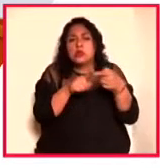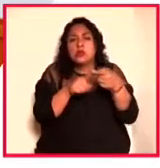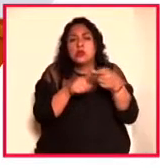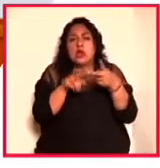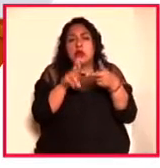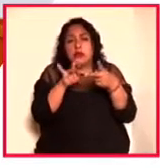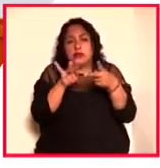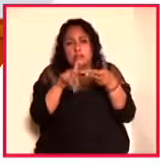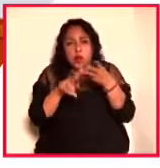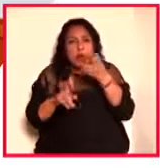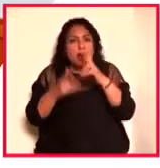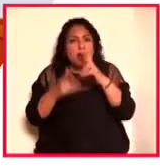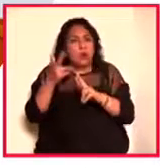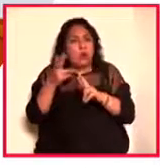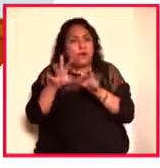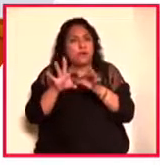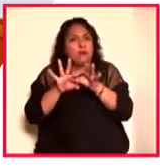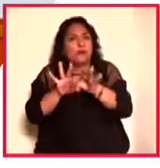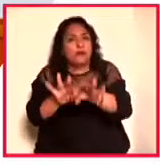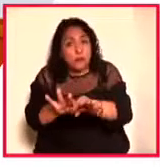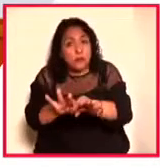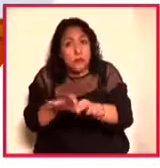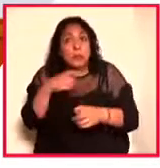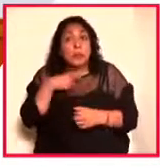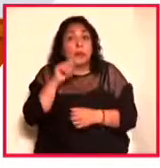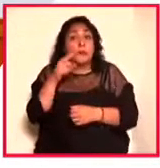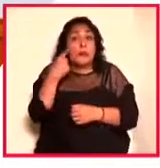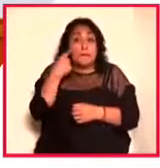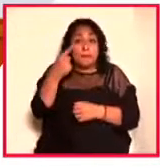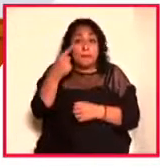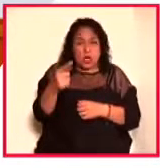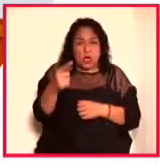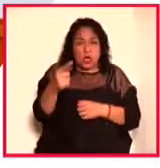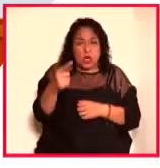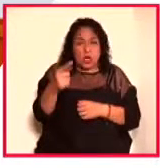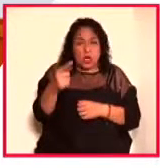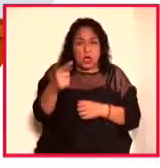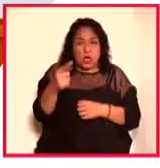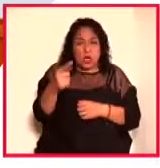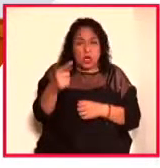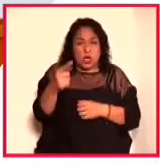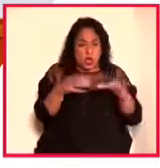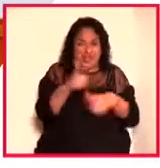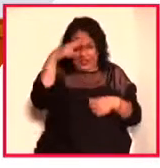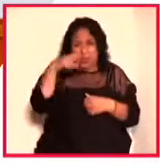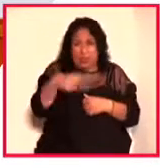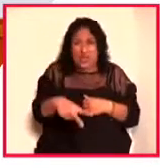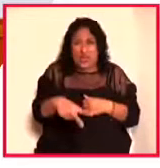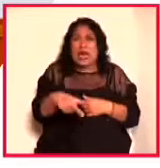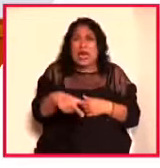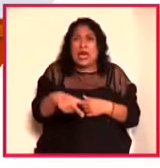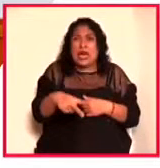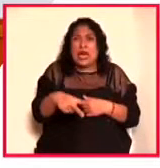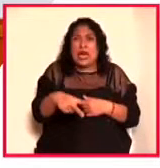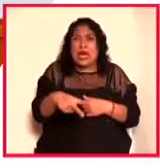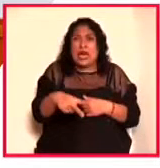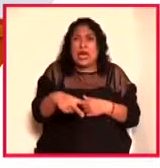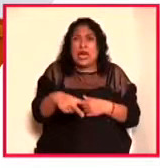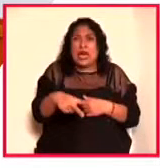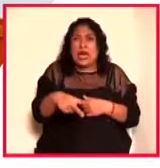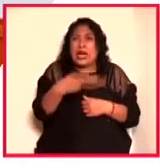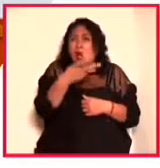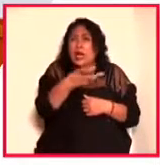Además, vio que el liberalismo mexicano era un liberalismo con sentido social, pero además encontró algo más